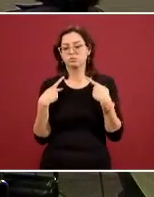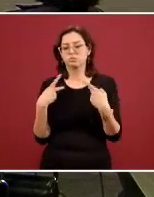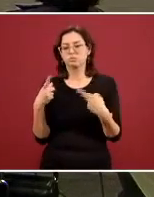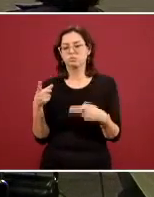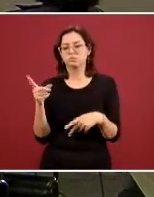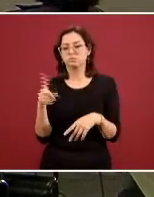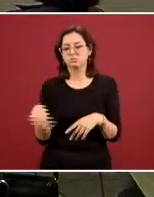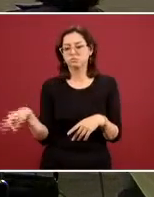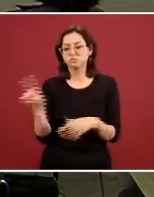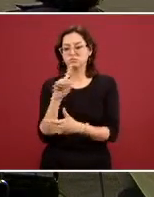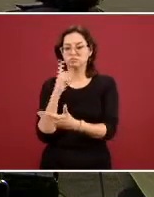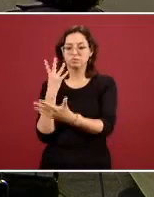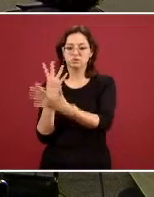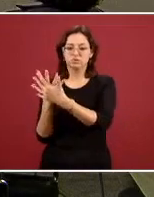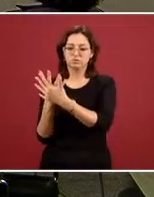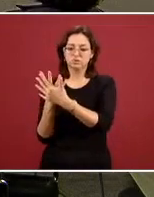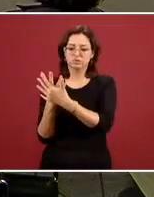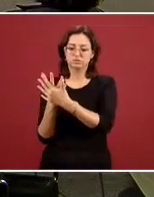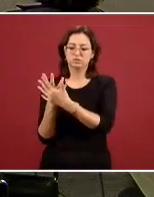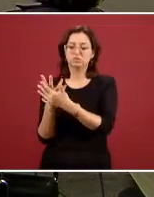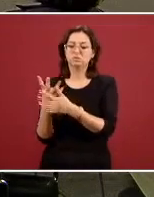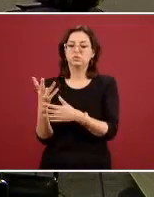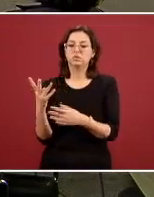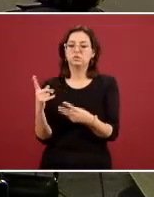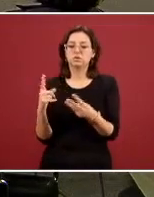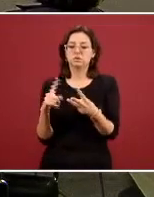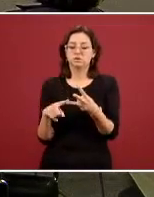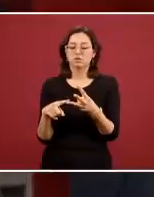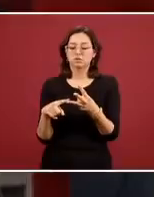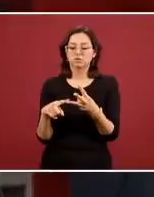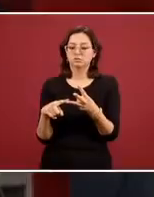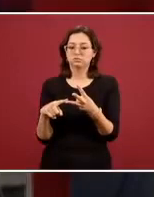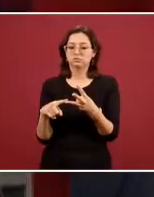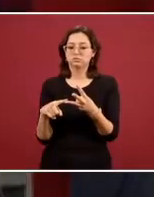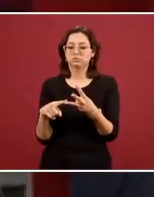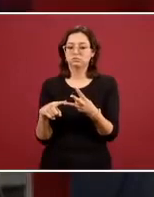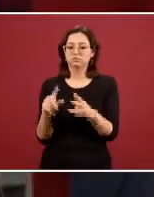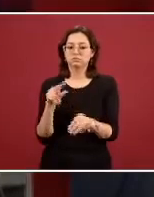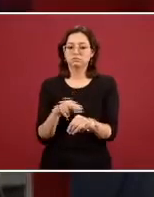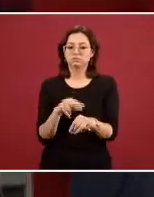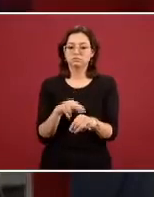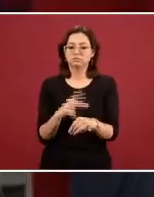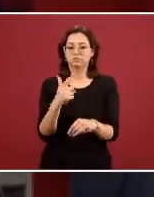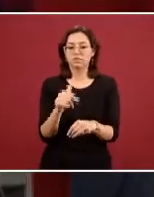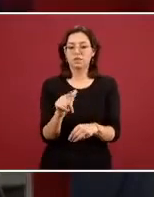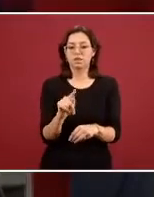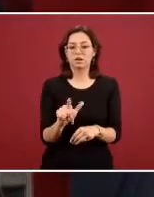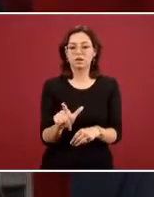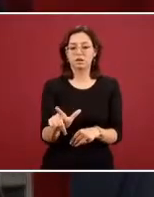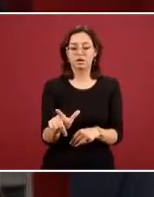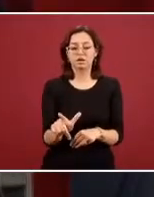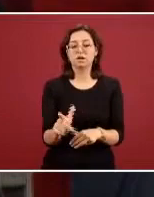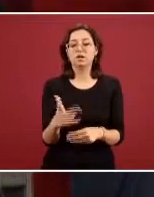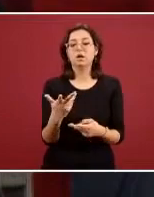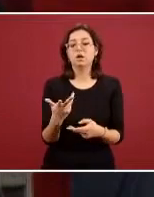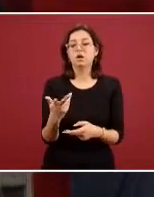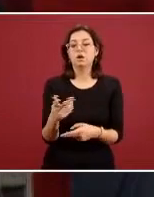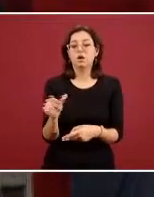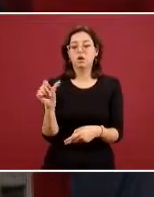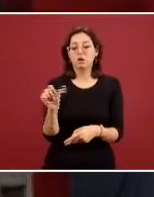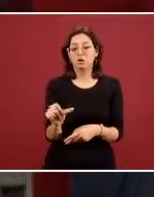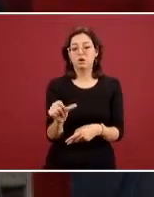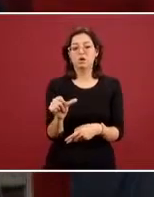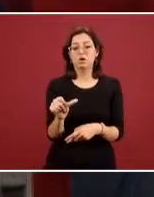en los reclusorios los presos me refiero y finalmente doctor Gatell bueno pues hoy vimos el ejemplo